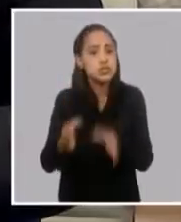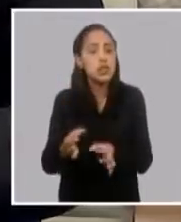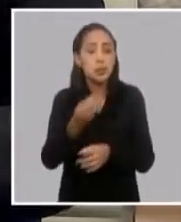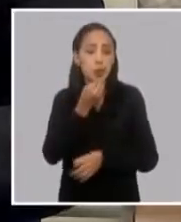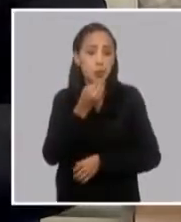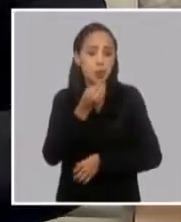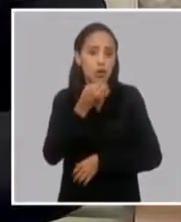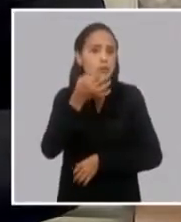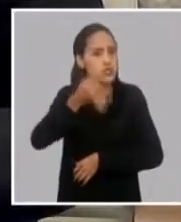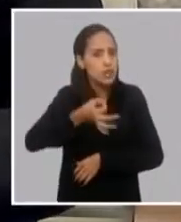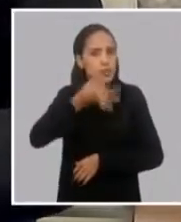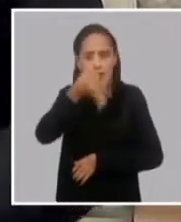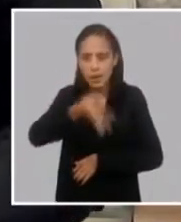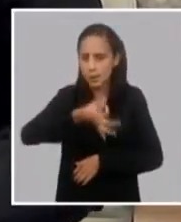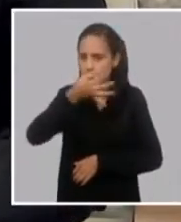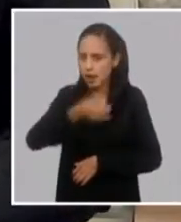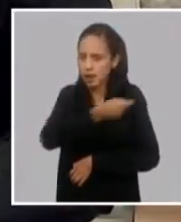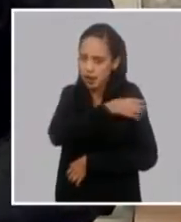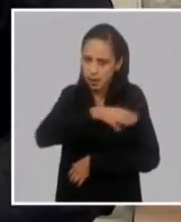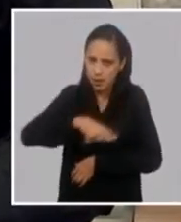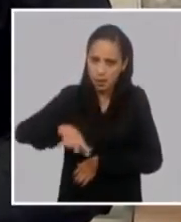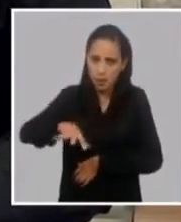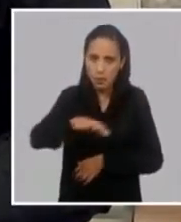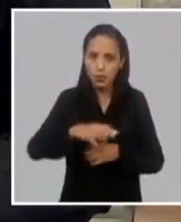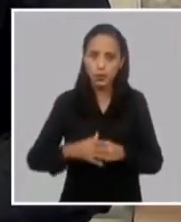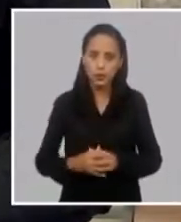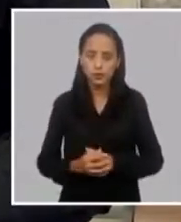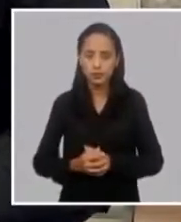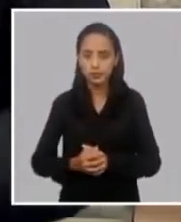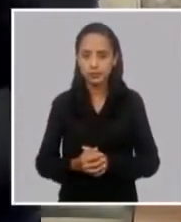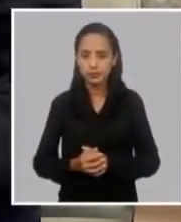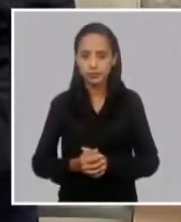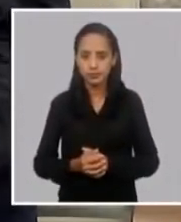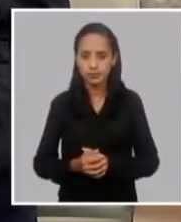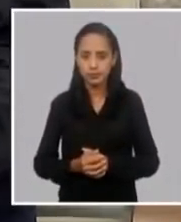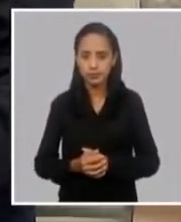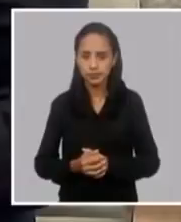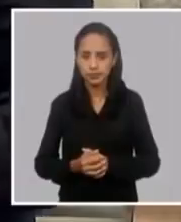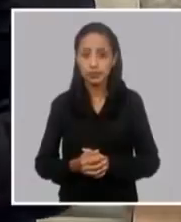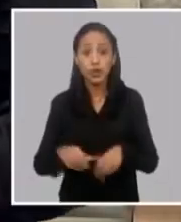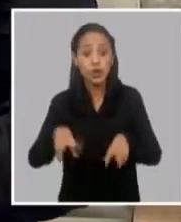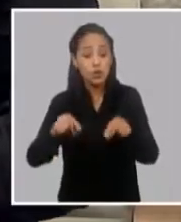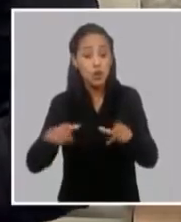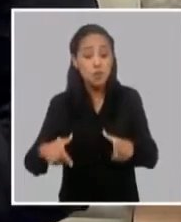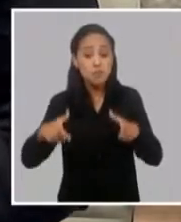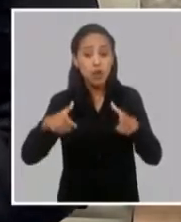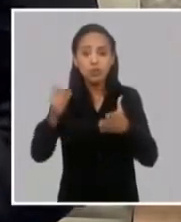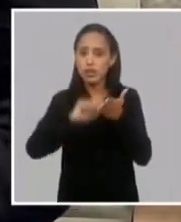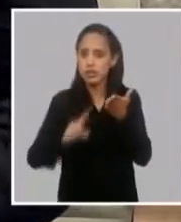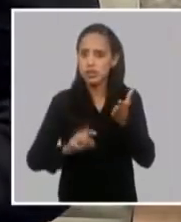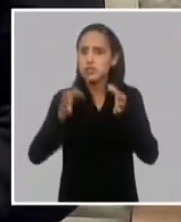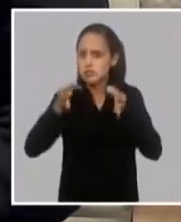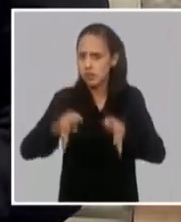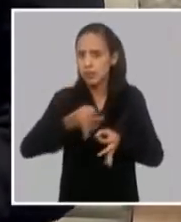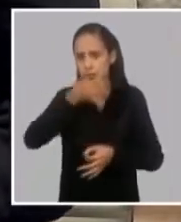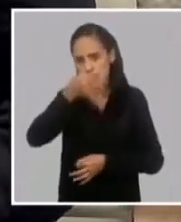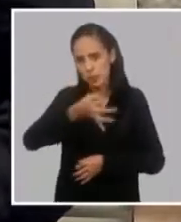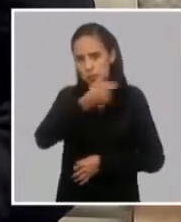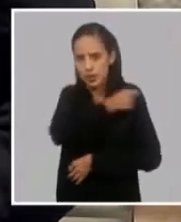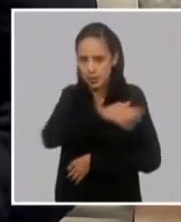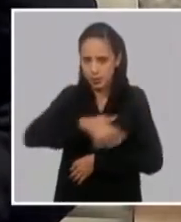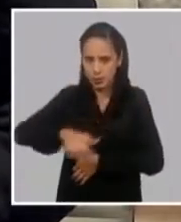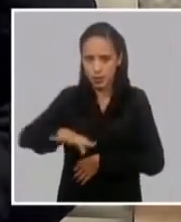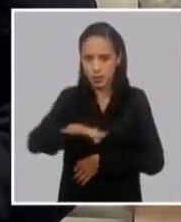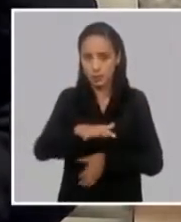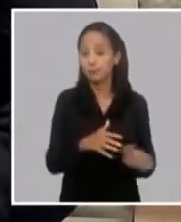un movimiento de entrada de los nuevos plantas generadoras de electricidad. Bueno, hay otro asunto